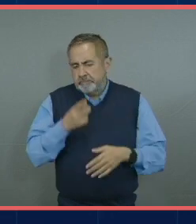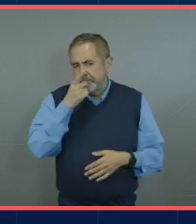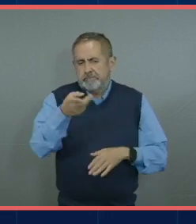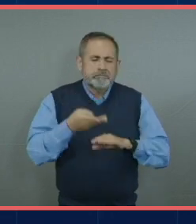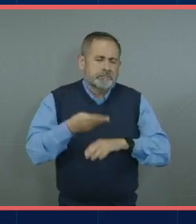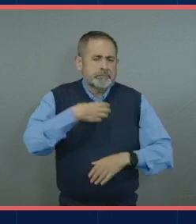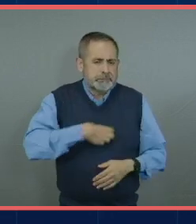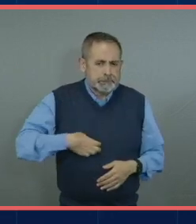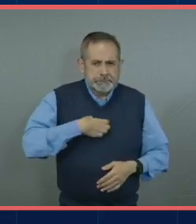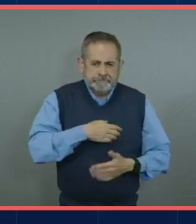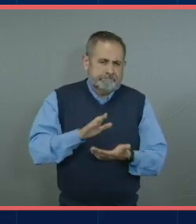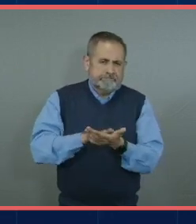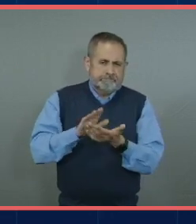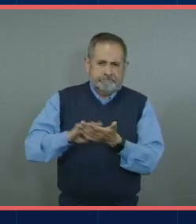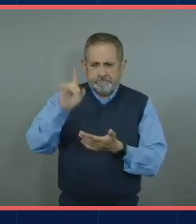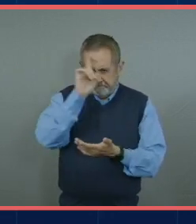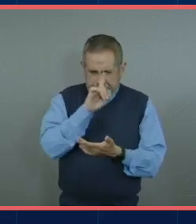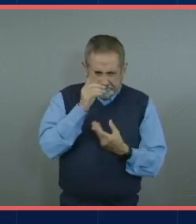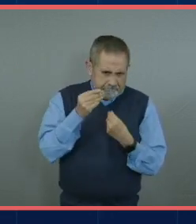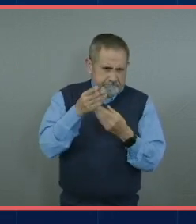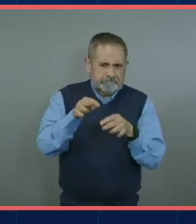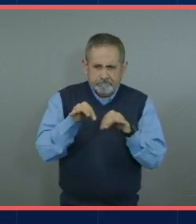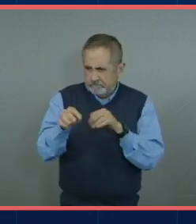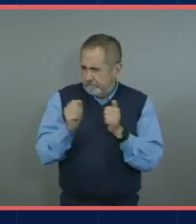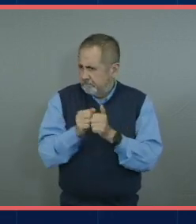contenta y recomiendo ampliamente trabajar aquí